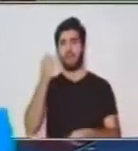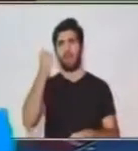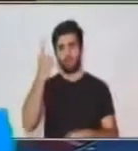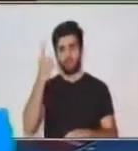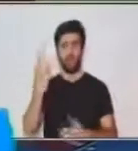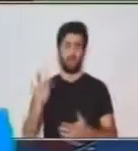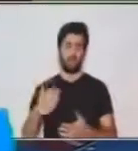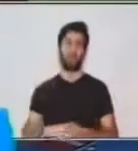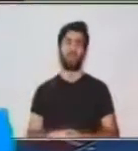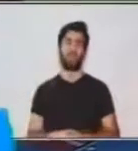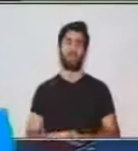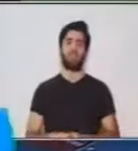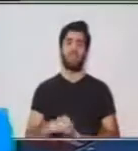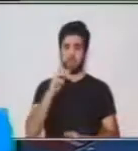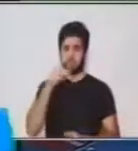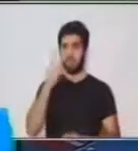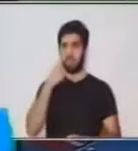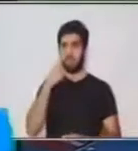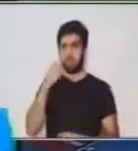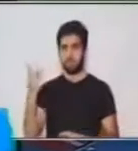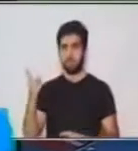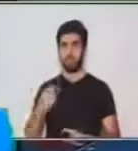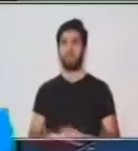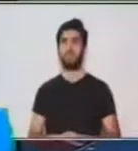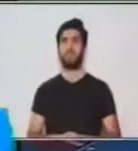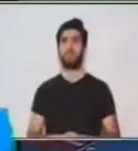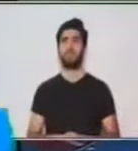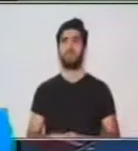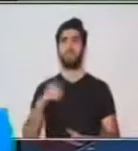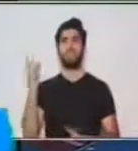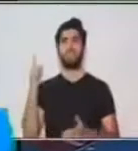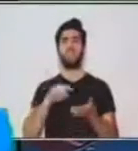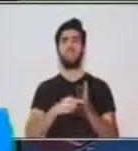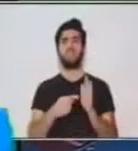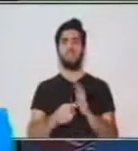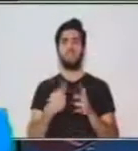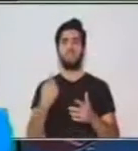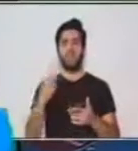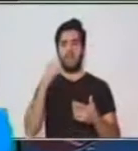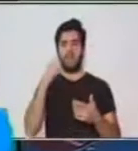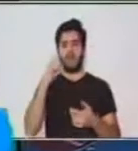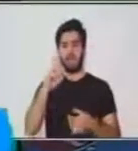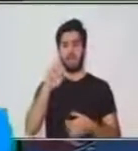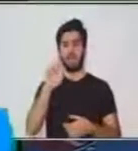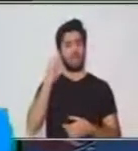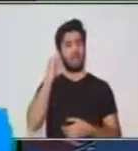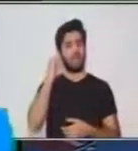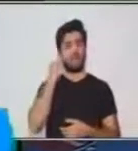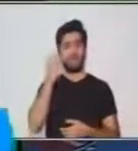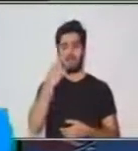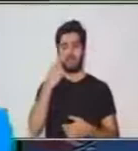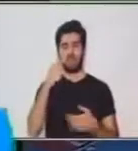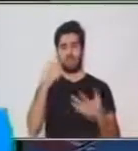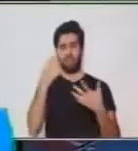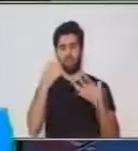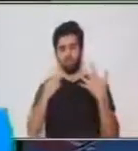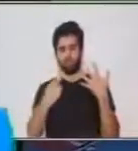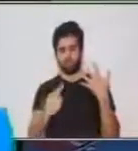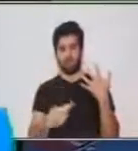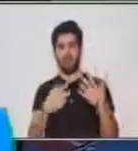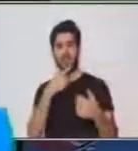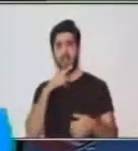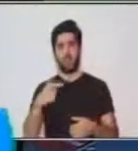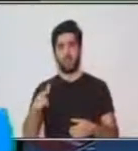tú crees. Veamos, ¿qué son los registros lingüísticos? Existen dos tipos de